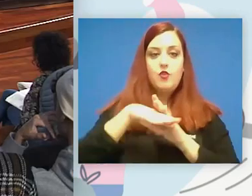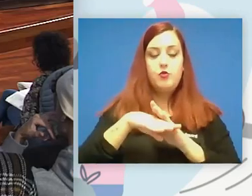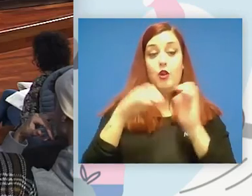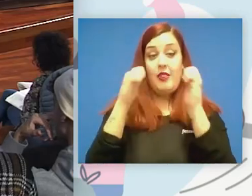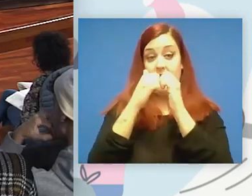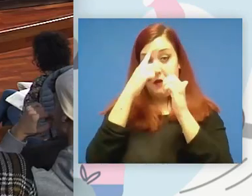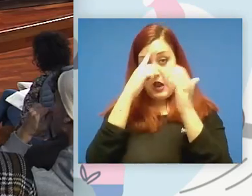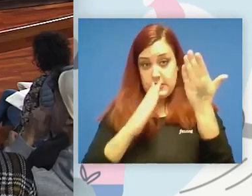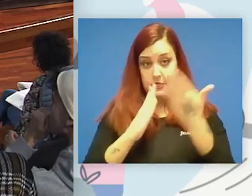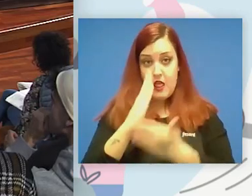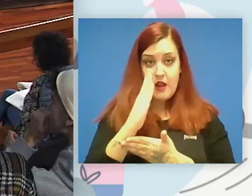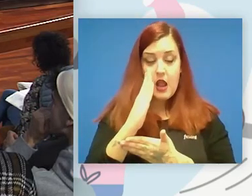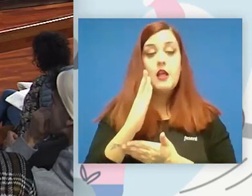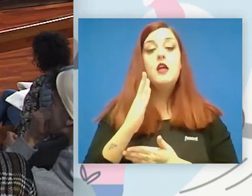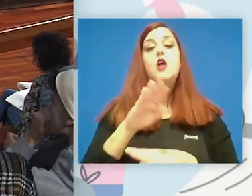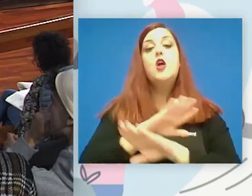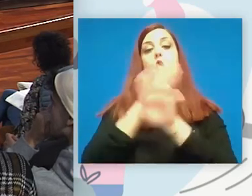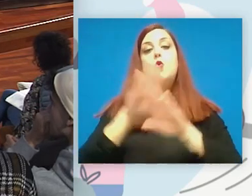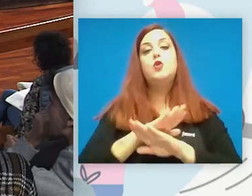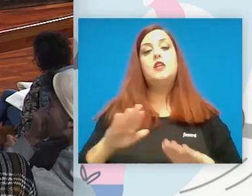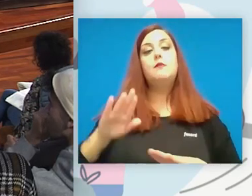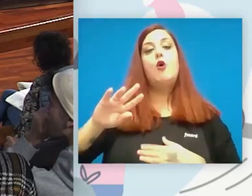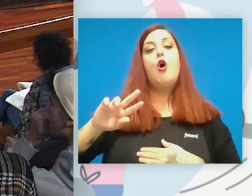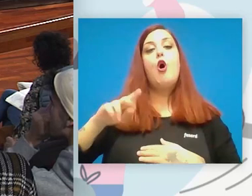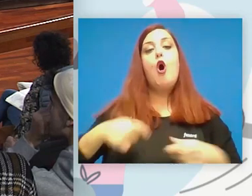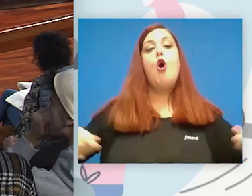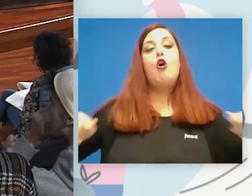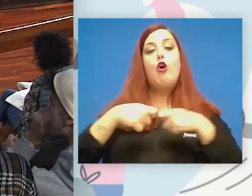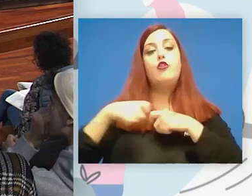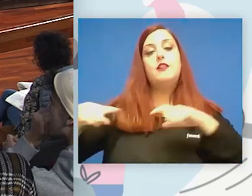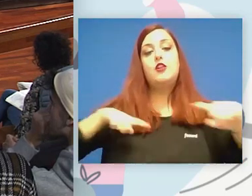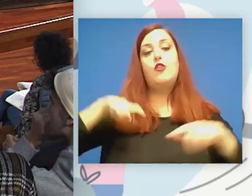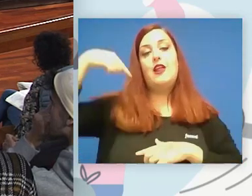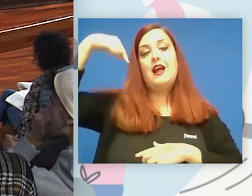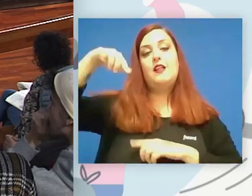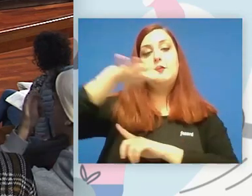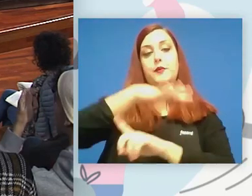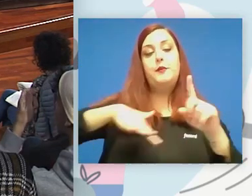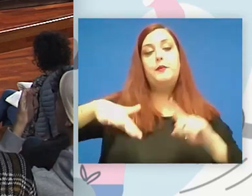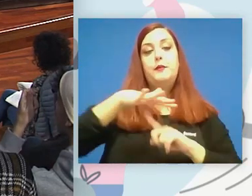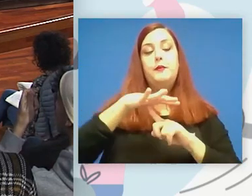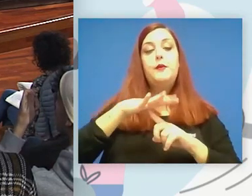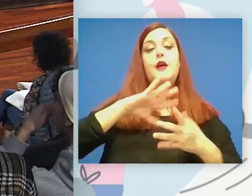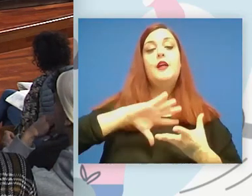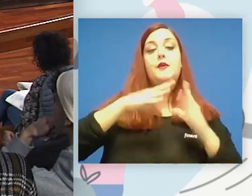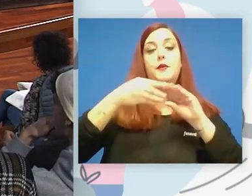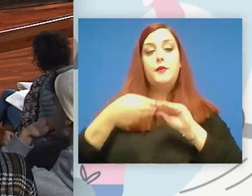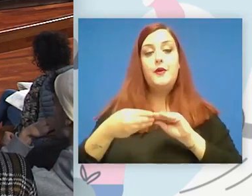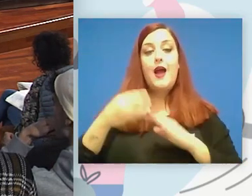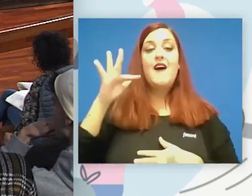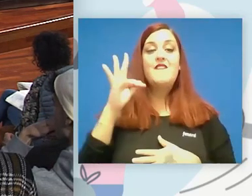y, por último, codirector de la Cátedra de Accesibilidad y Entorno Inclusivo, Francisco Carreño.